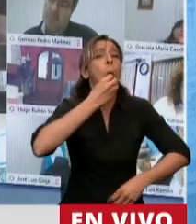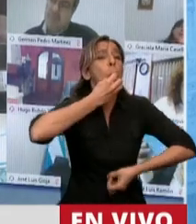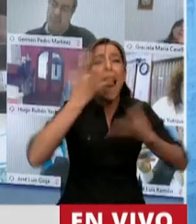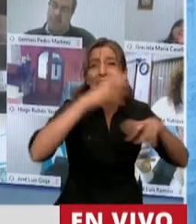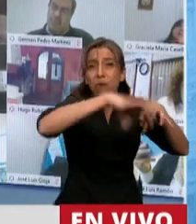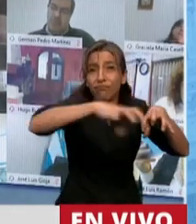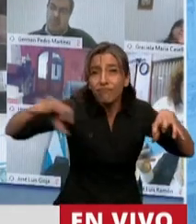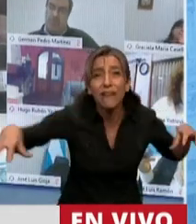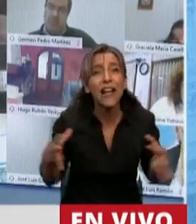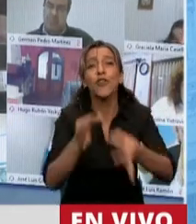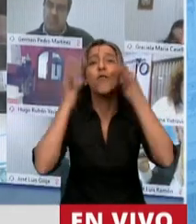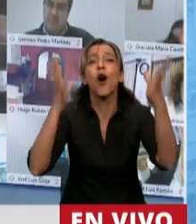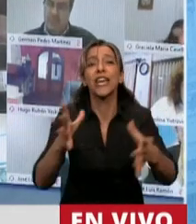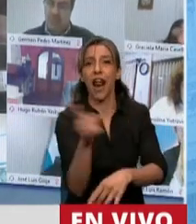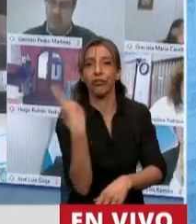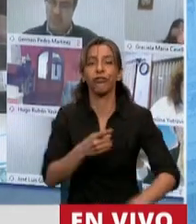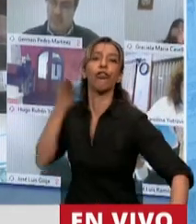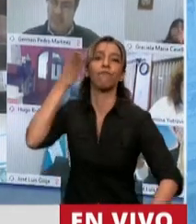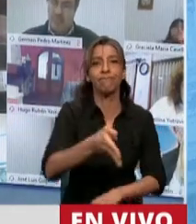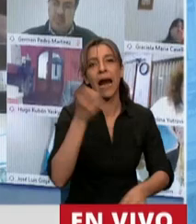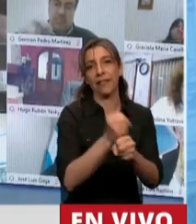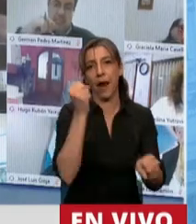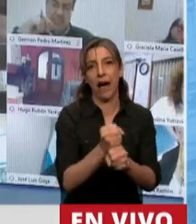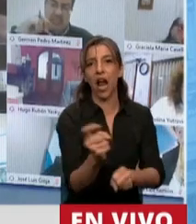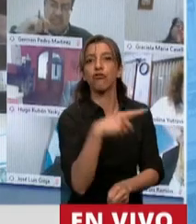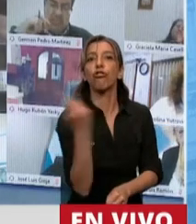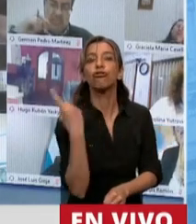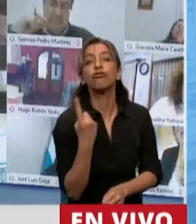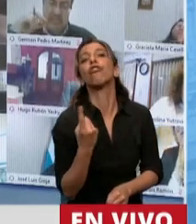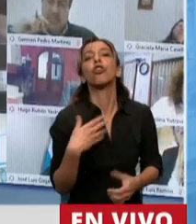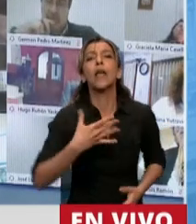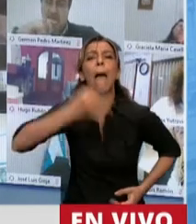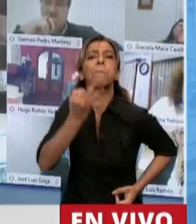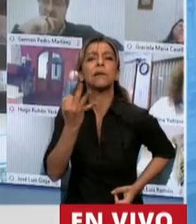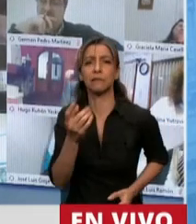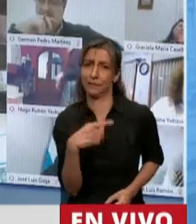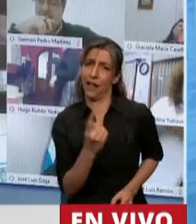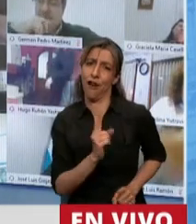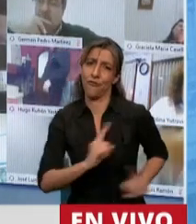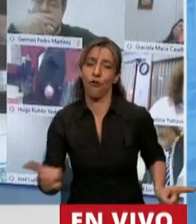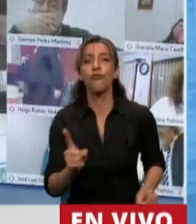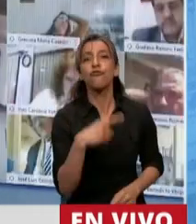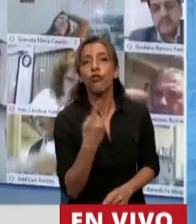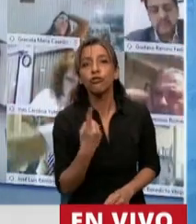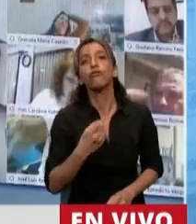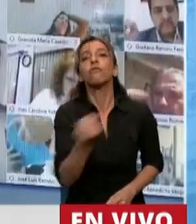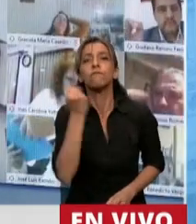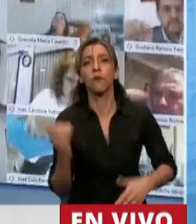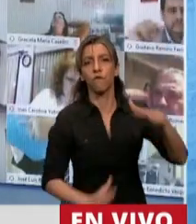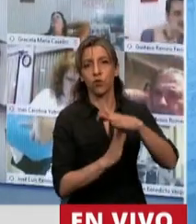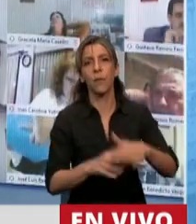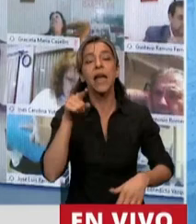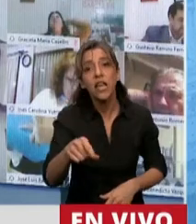trabajadores esenciales, especiales. Tenemos que ser menos especiales que cualquier otro. Eso espera la ciudadanía de nosotros.